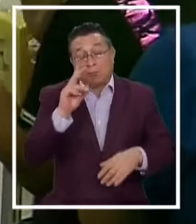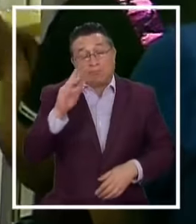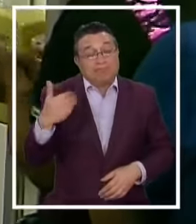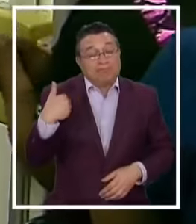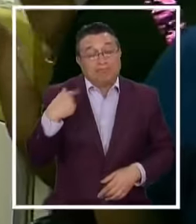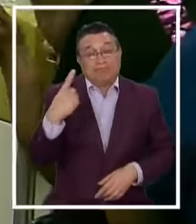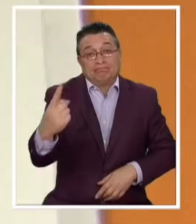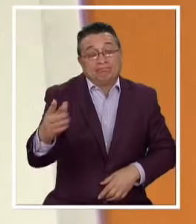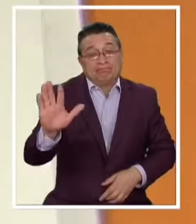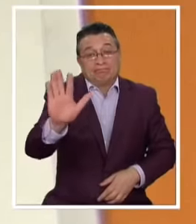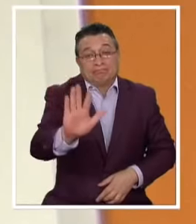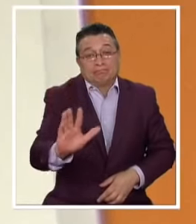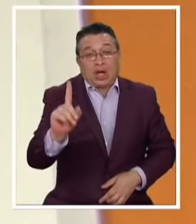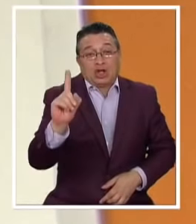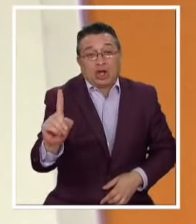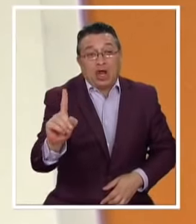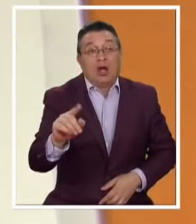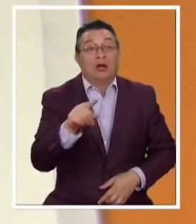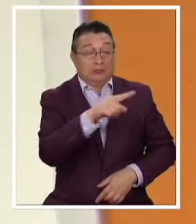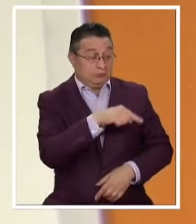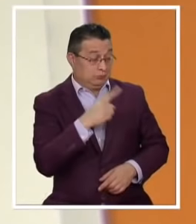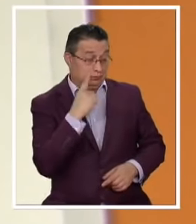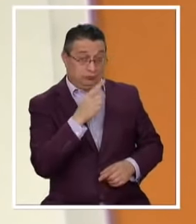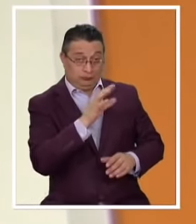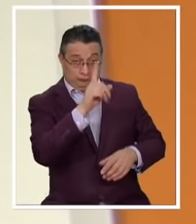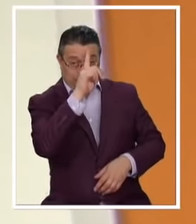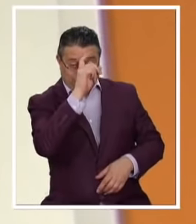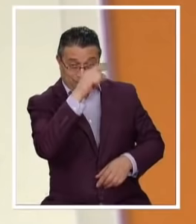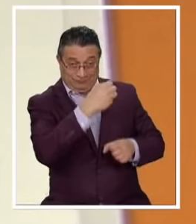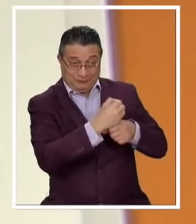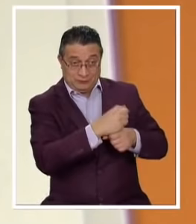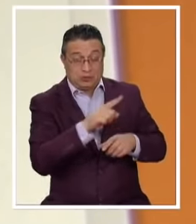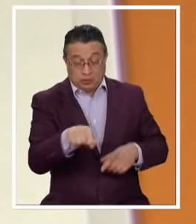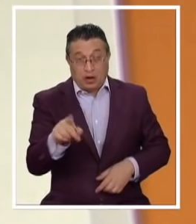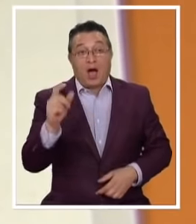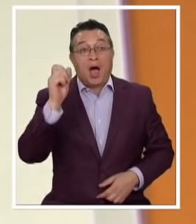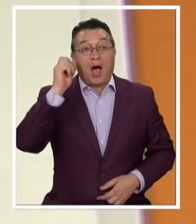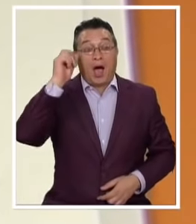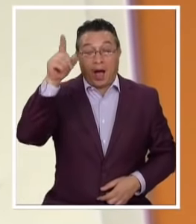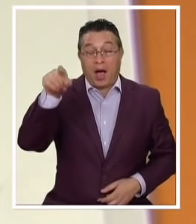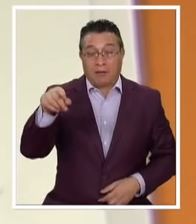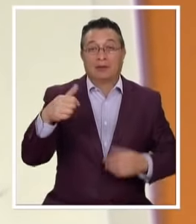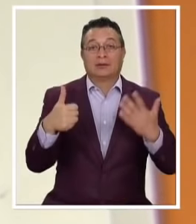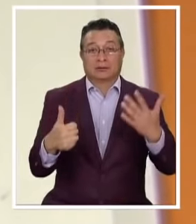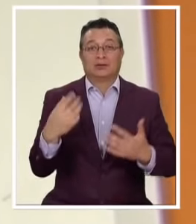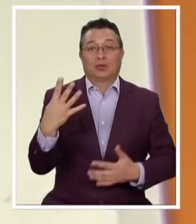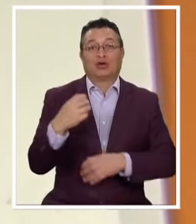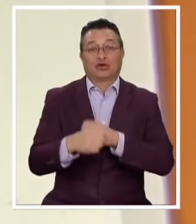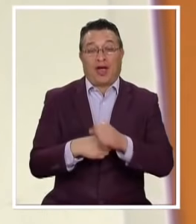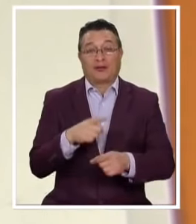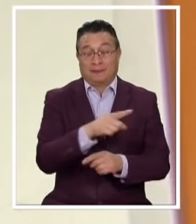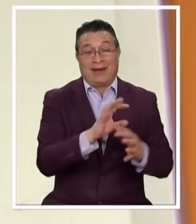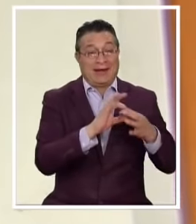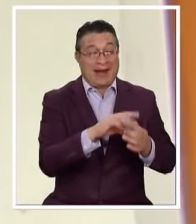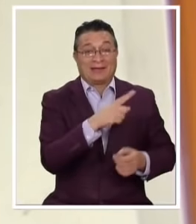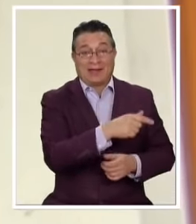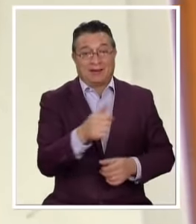cumpleaños Si no fuera por ellos Hoy Manuel No se hubiera enterado Que cumplió 64 años